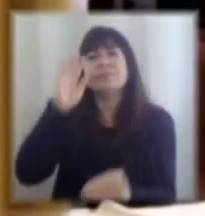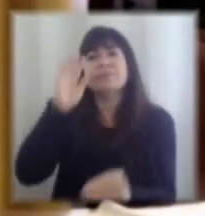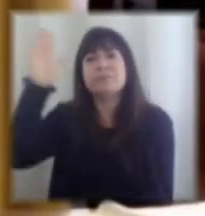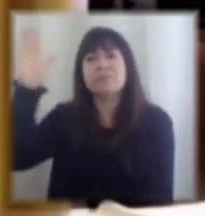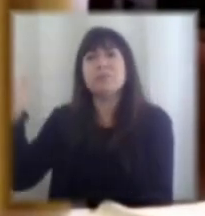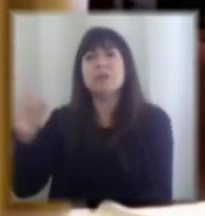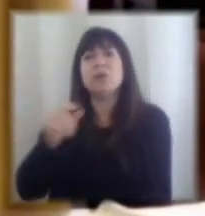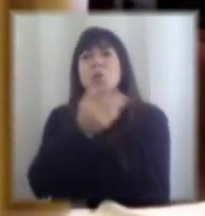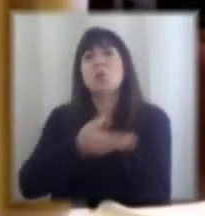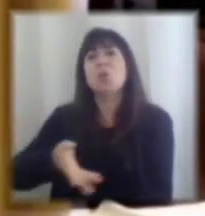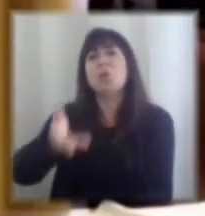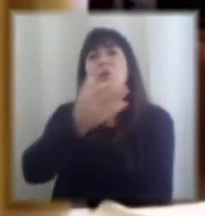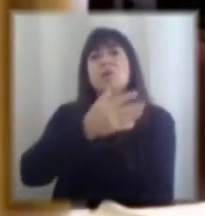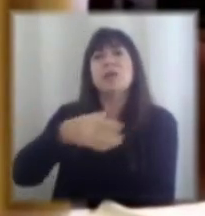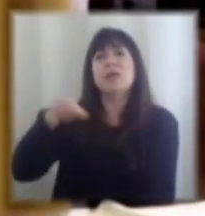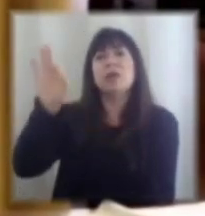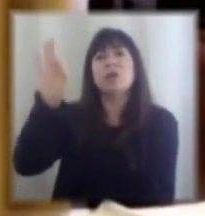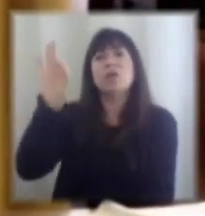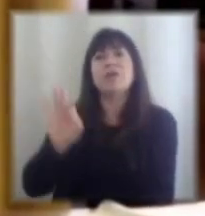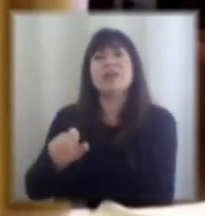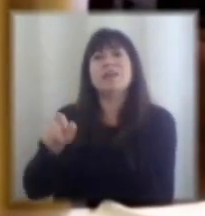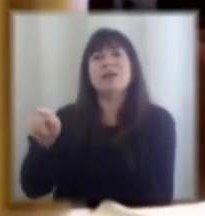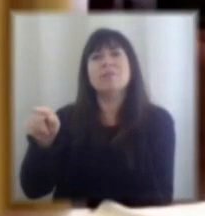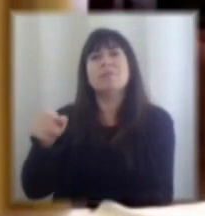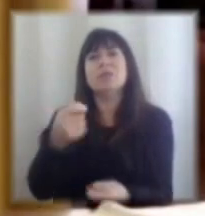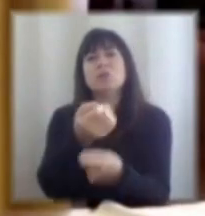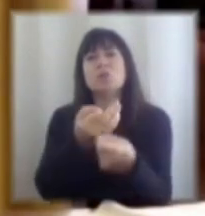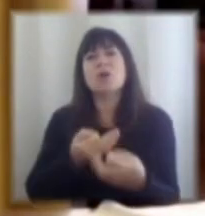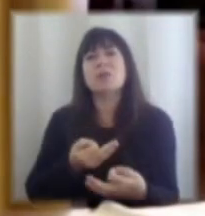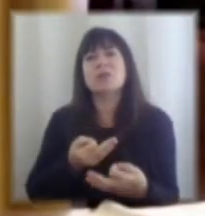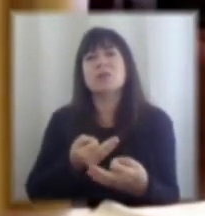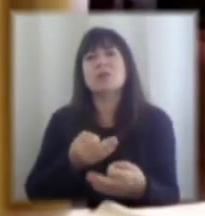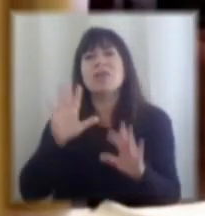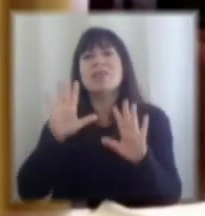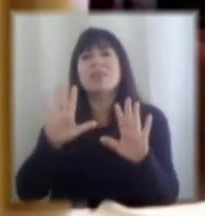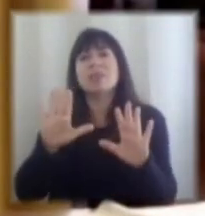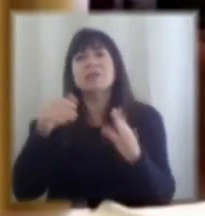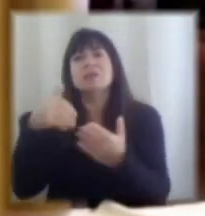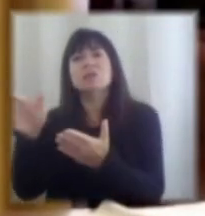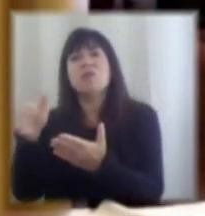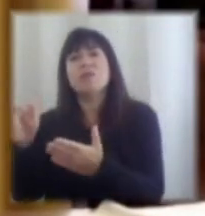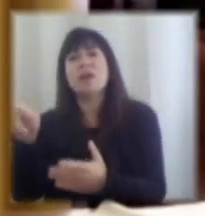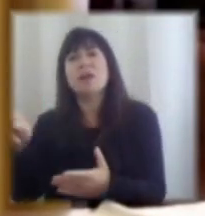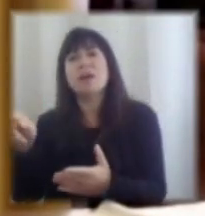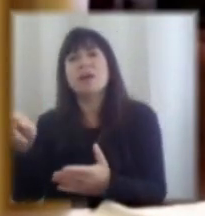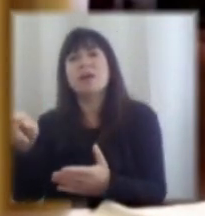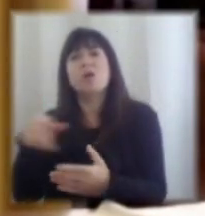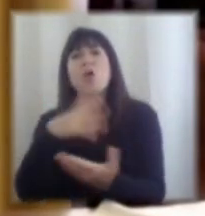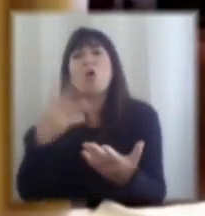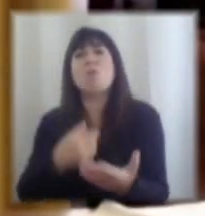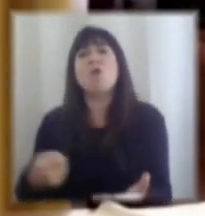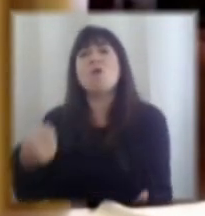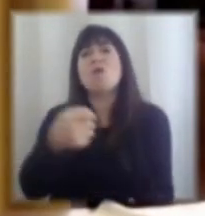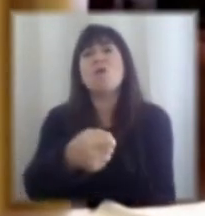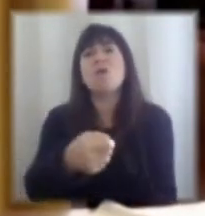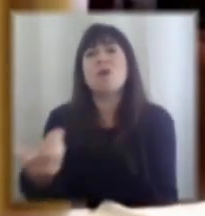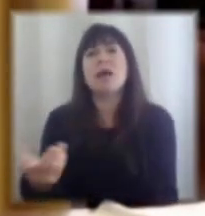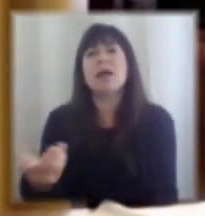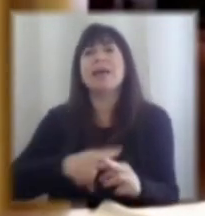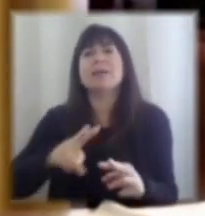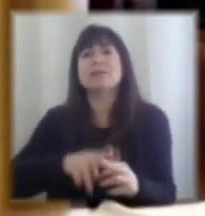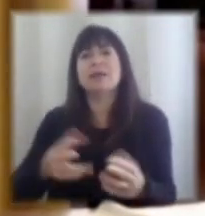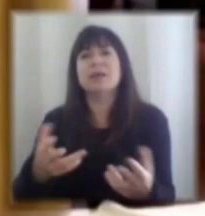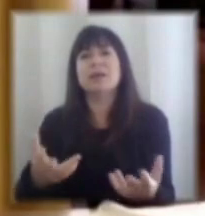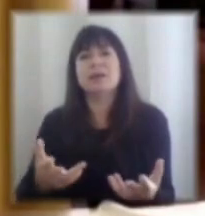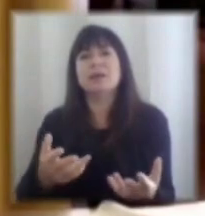presupuesto y no 100 ¿cómo reasignarían? ¿dónde están sus prioridades? y no es para quitarte el 10 restante sino que es para que ese 10 restante ya sea